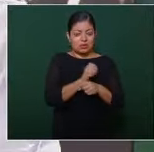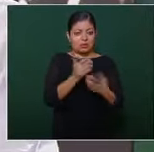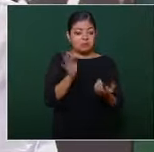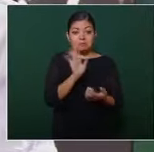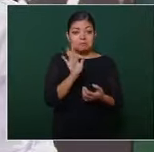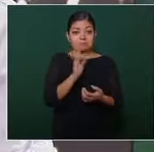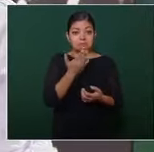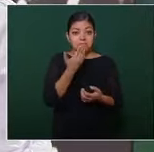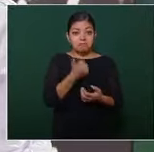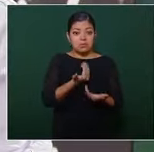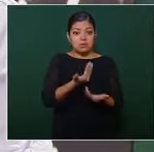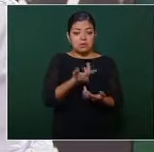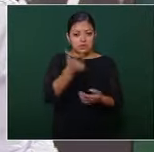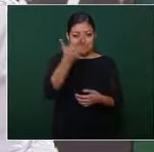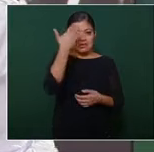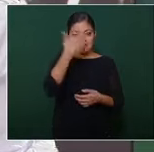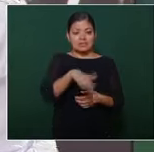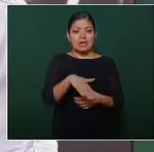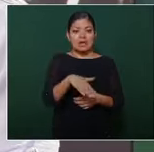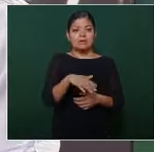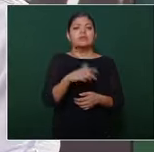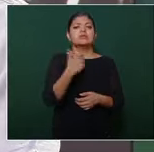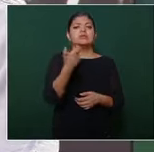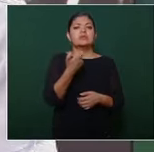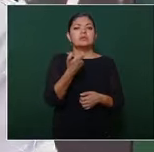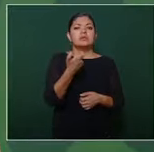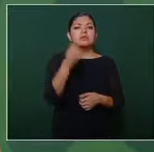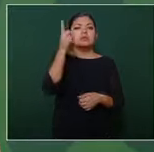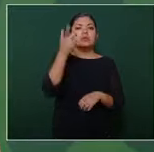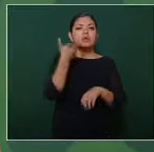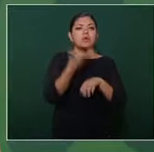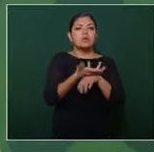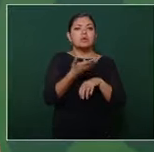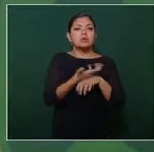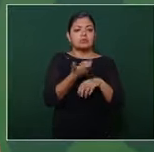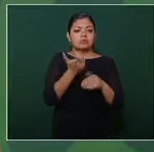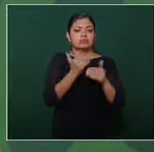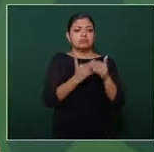aumenta el precio de un automóvil en Estados Unidos?